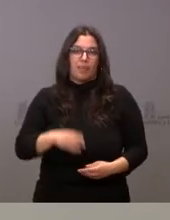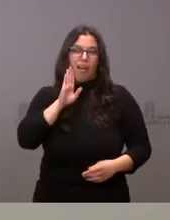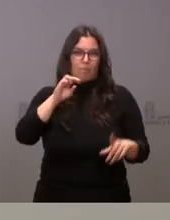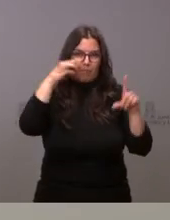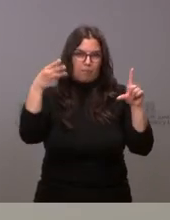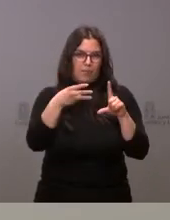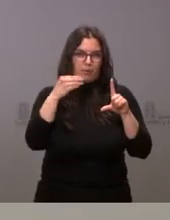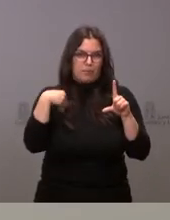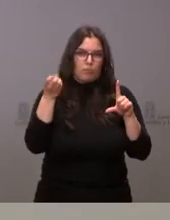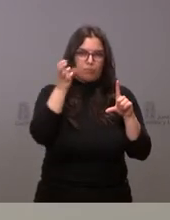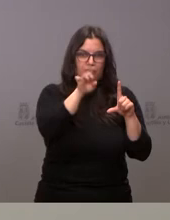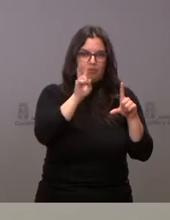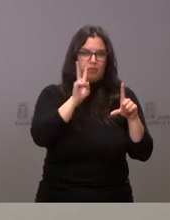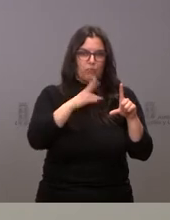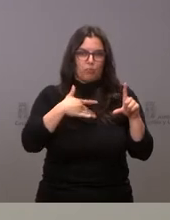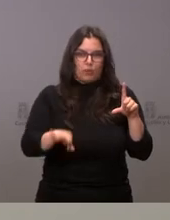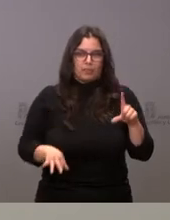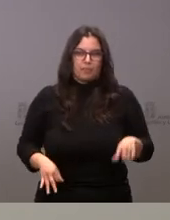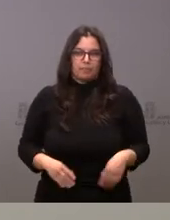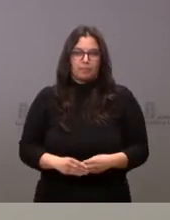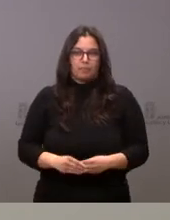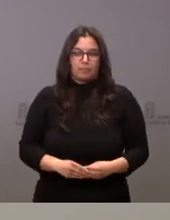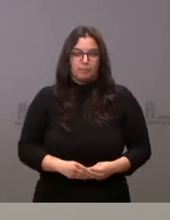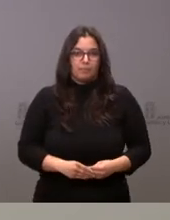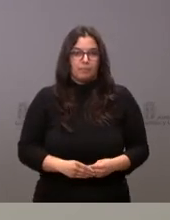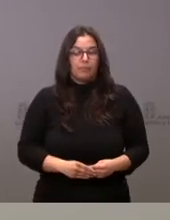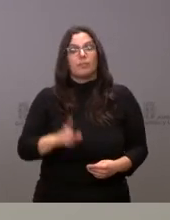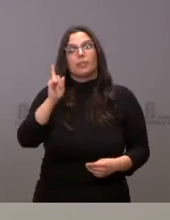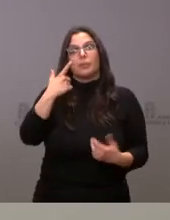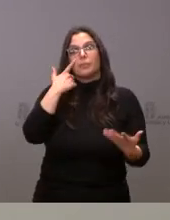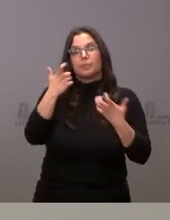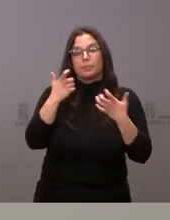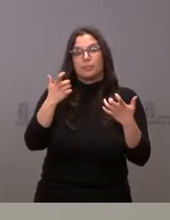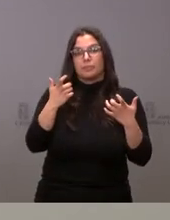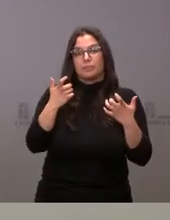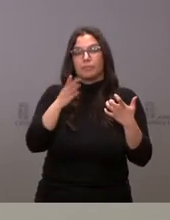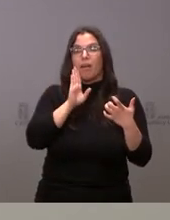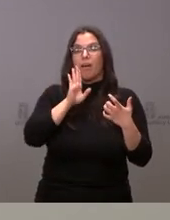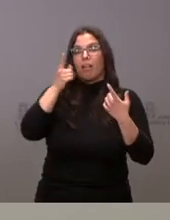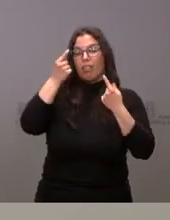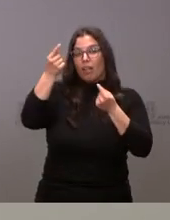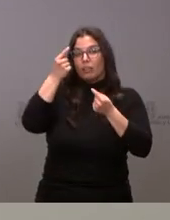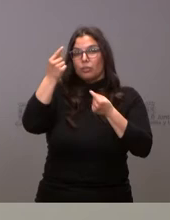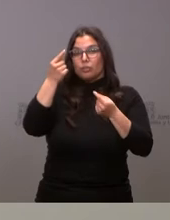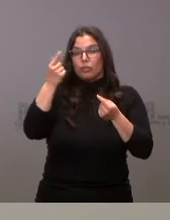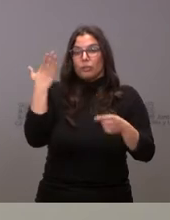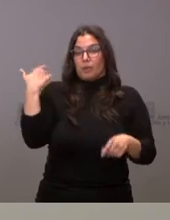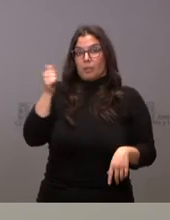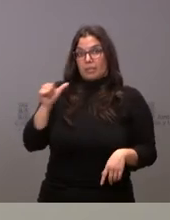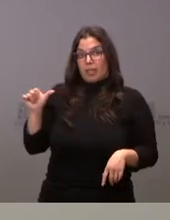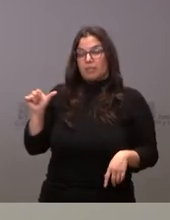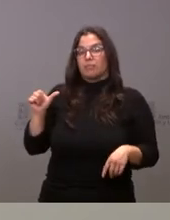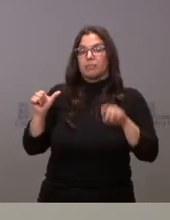comentado anteriormente y significarles así mismo como complemento al dato de la semana pasada